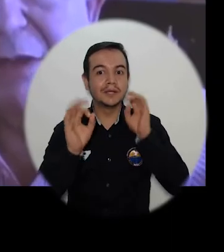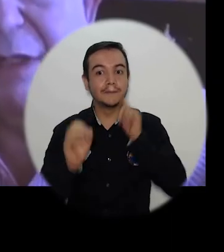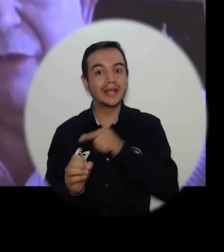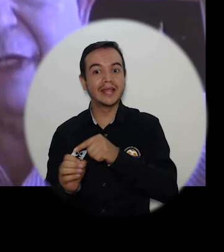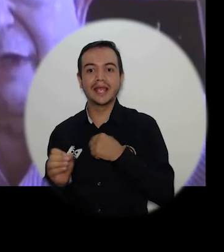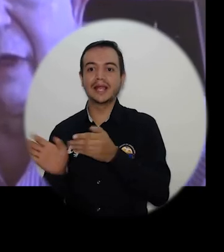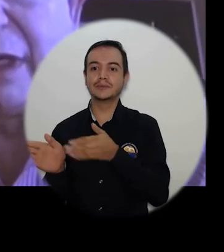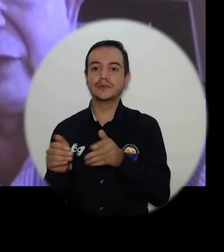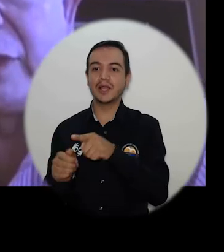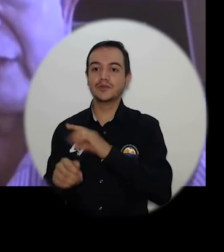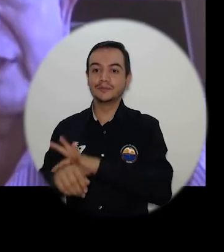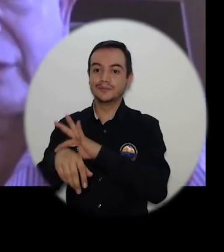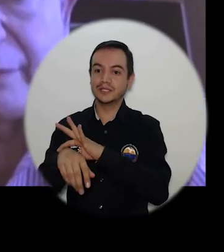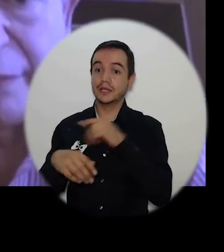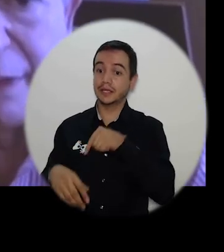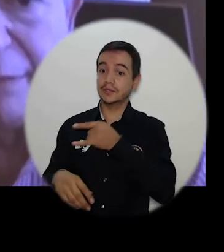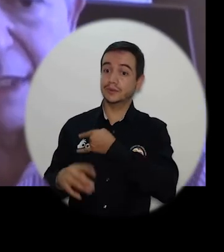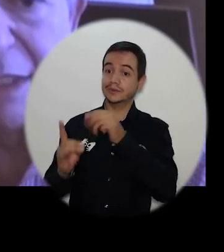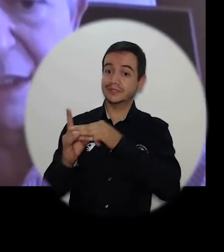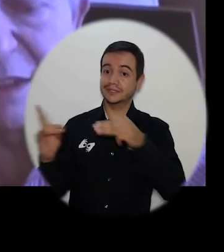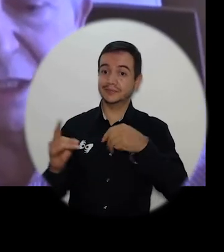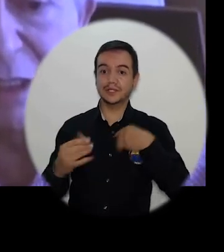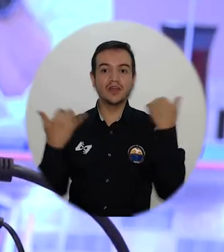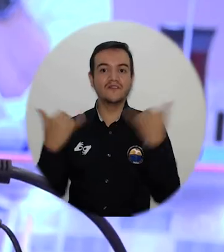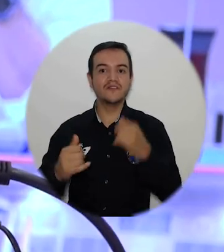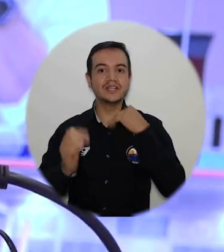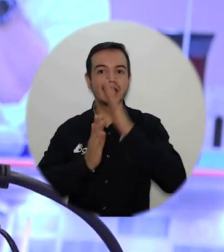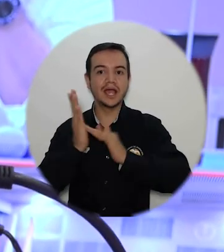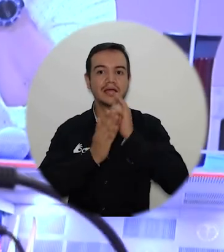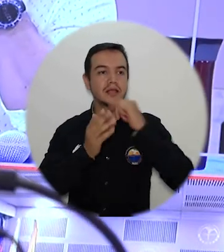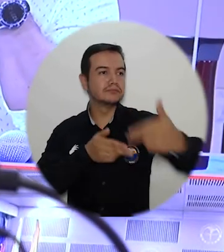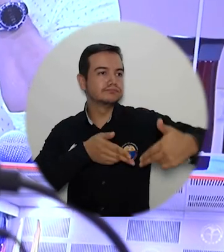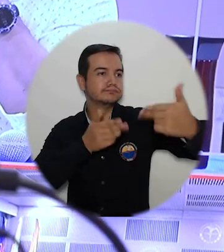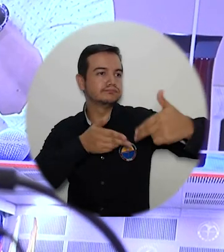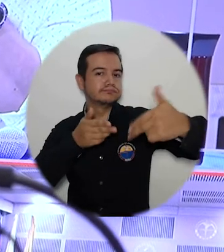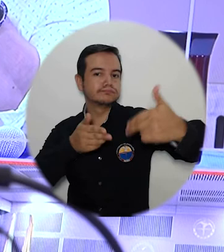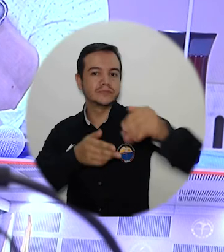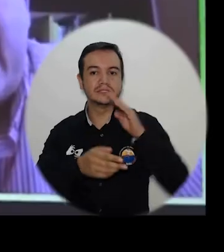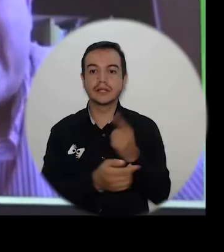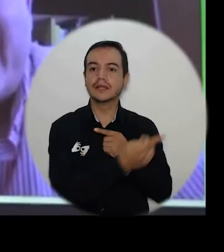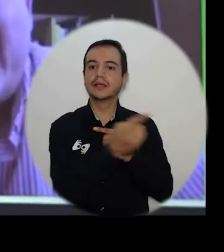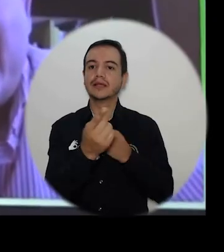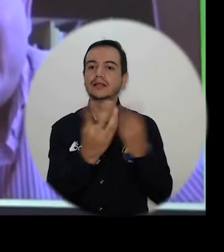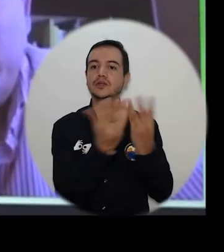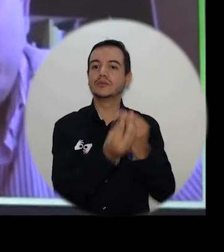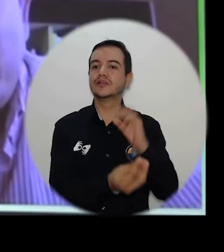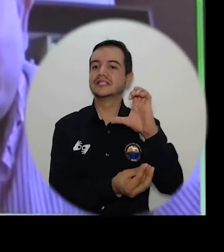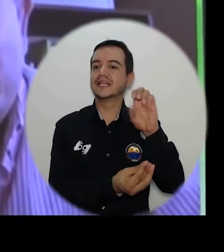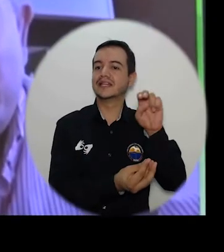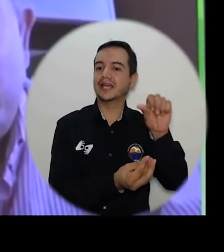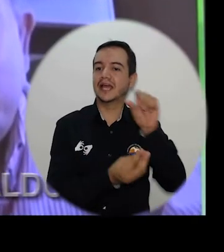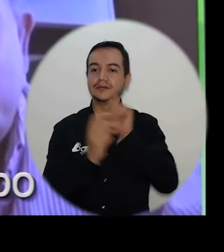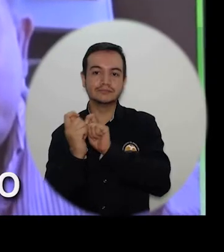Creo que hemos llegado a un término bien interesante. Esta es una institución joven que hay que resaltar sin